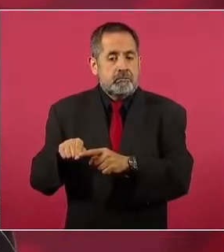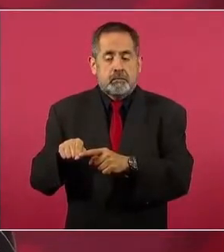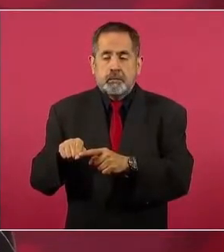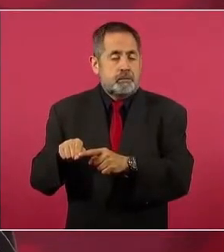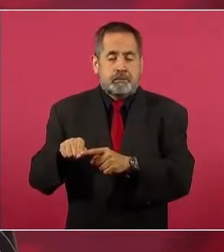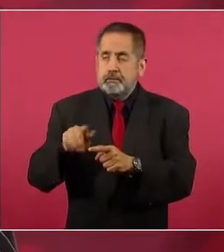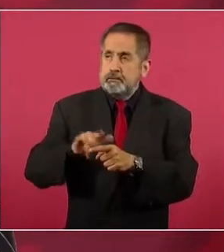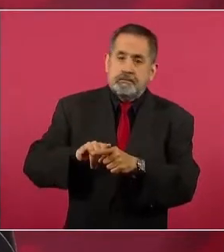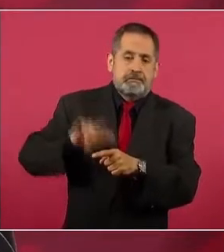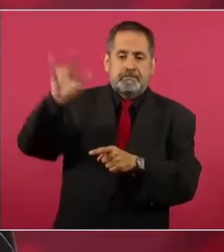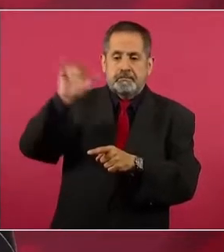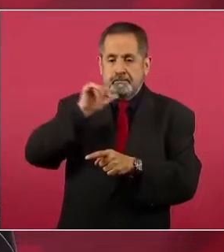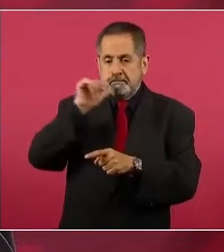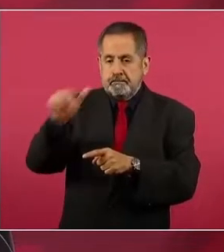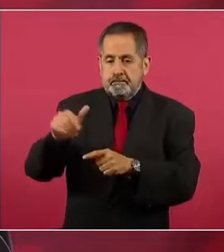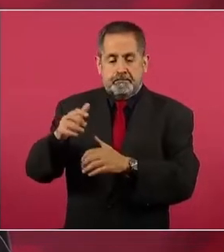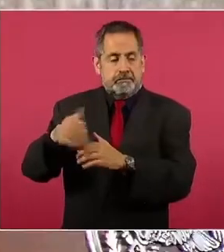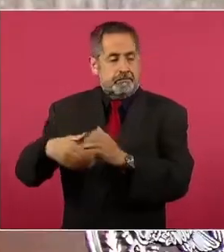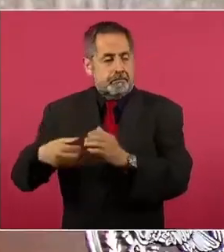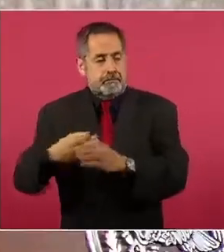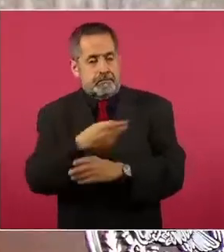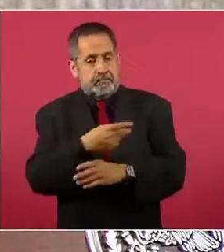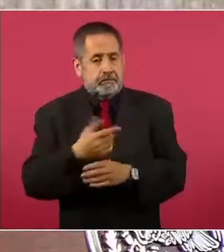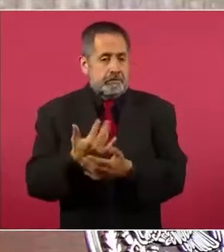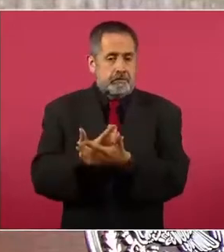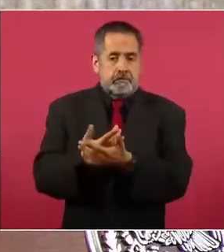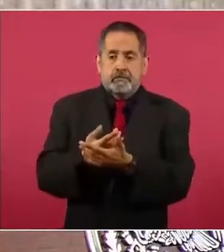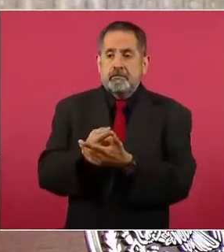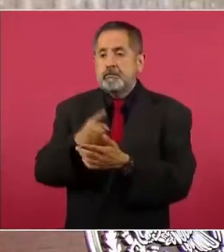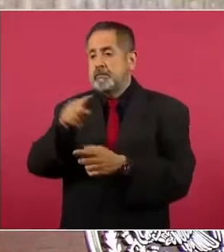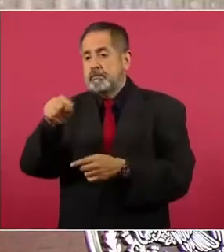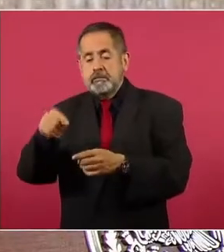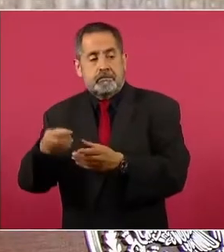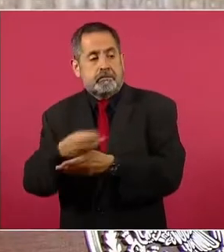iban a salir o que iban a esperar en una sala.